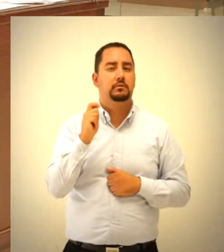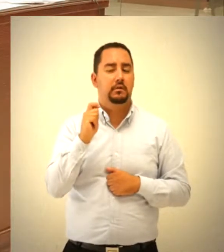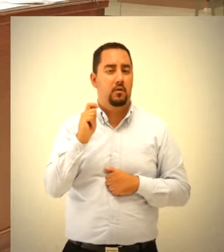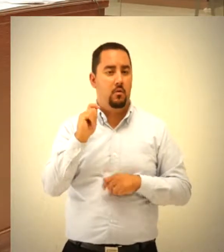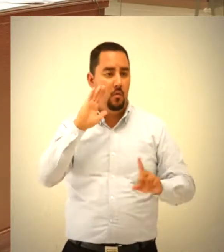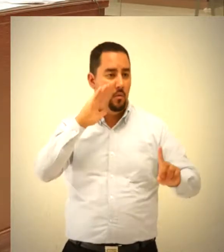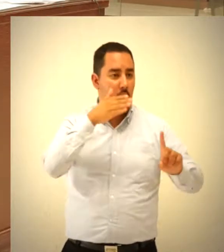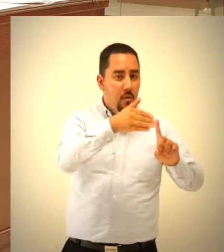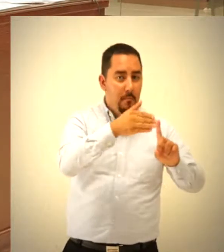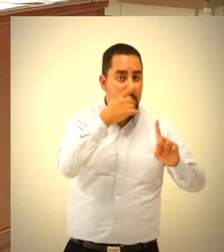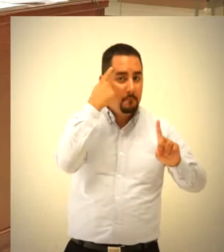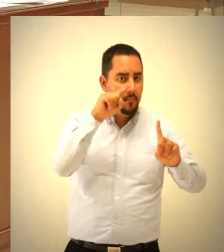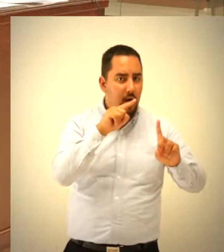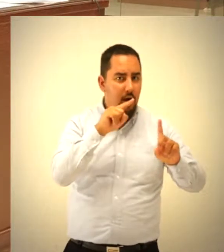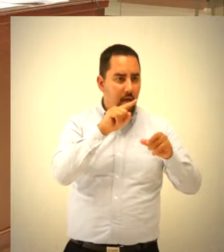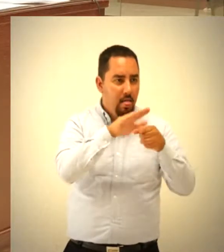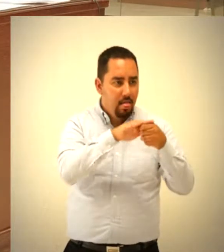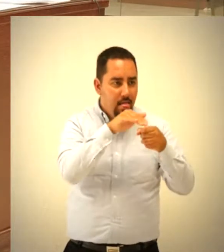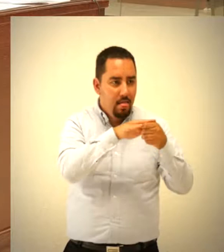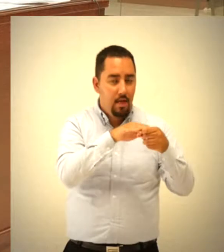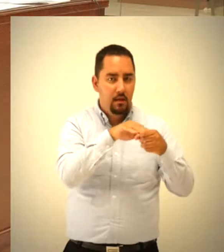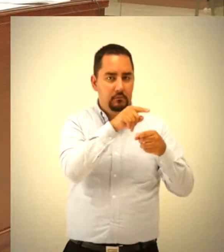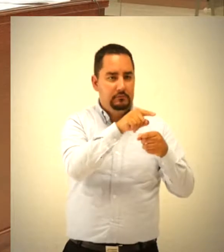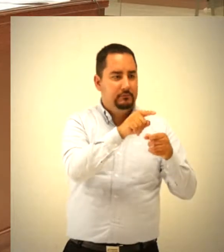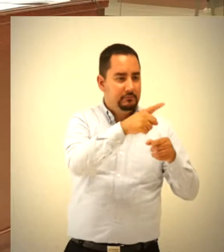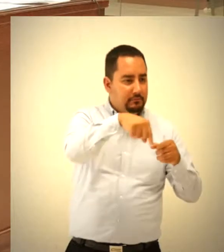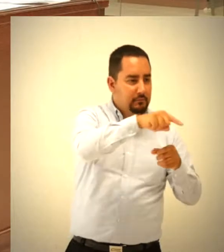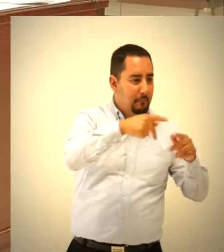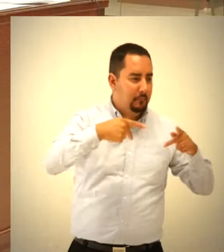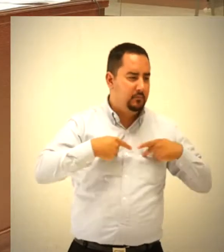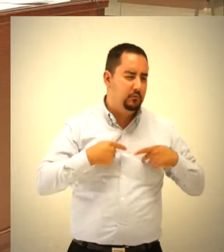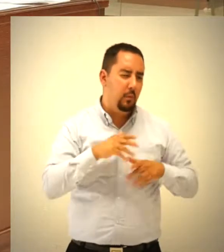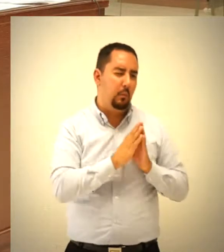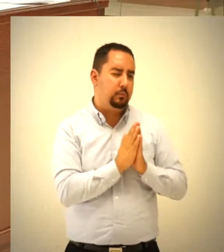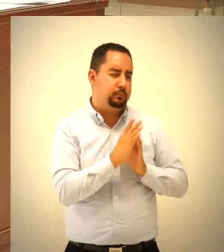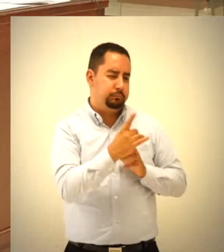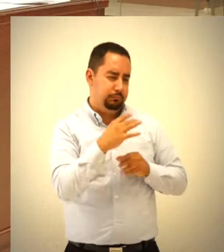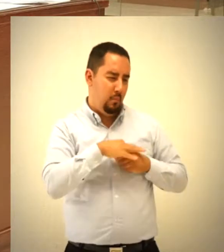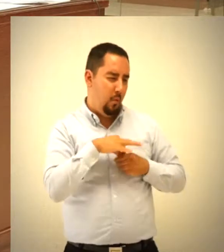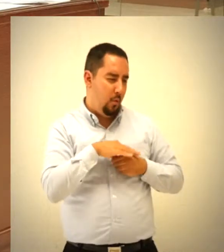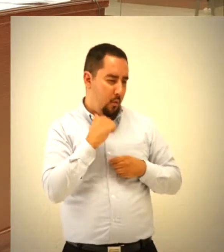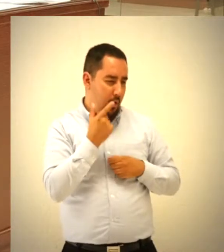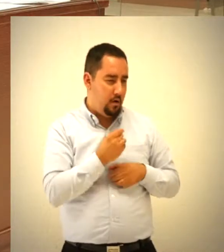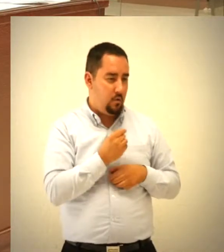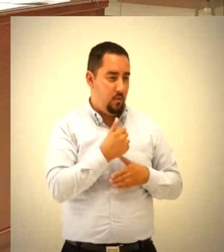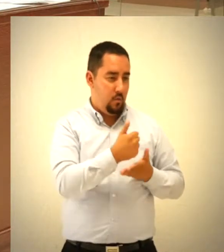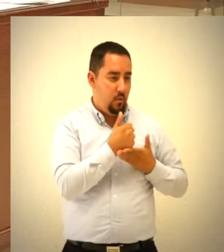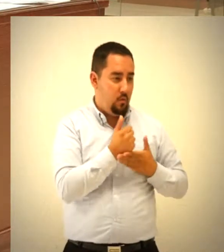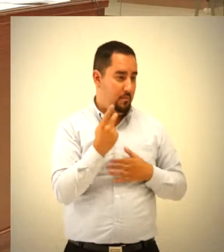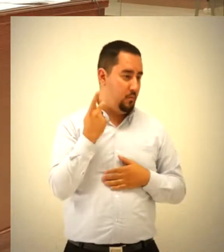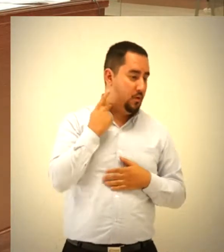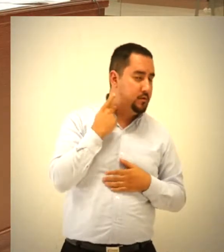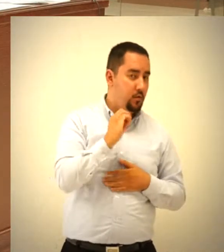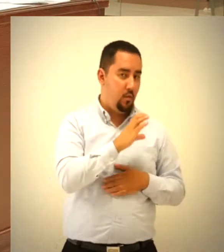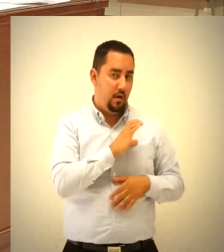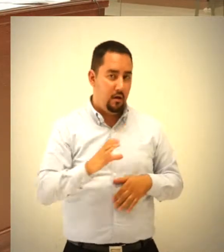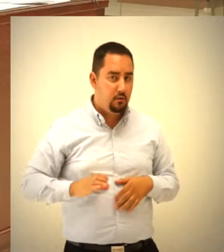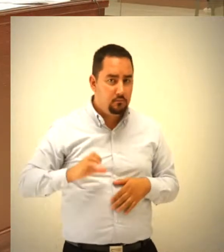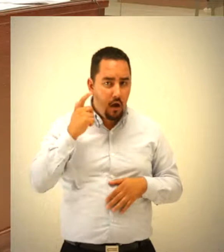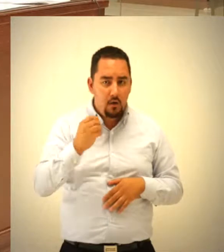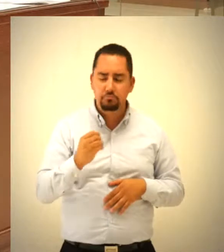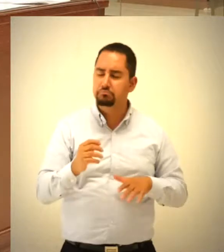finalidad de inducir o coaccionar a los ciudadanos para votar a favor o en contra de cualquier partido político o candidato,